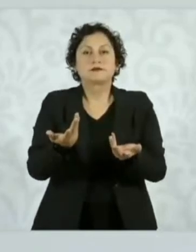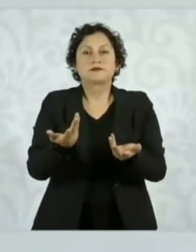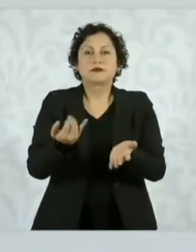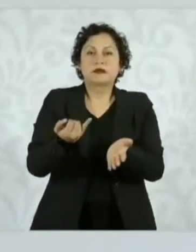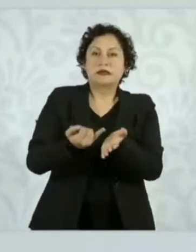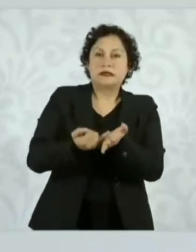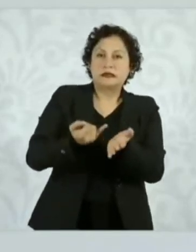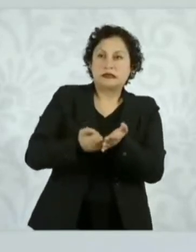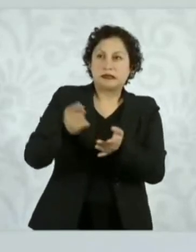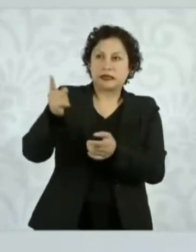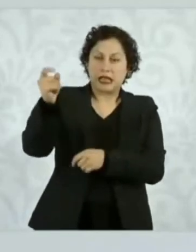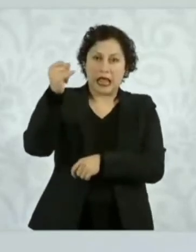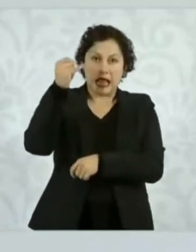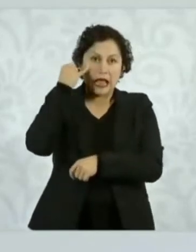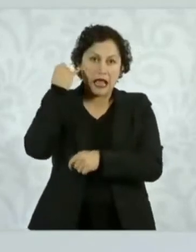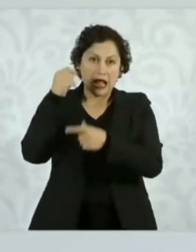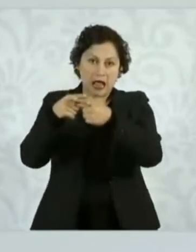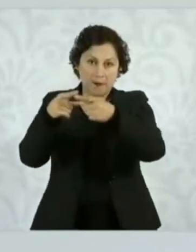tasas en Japón